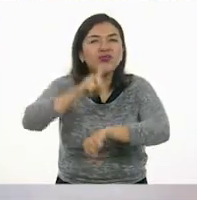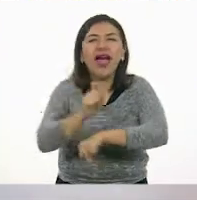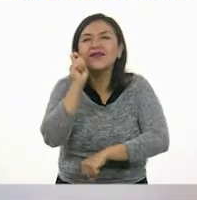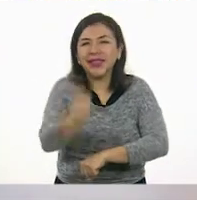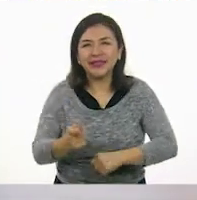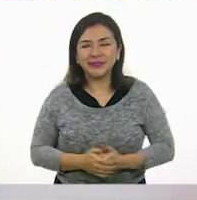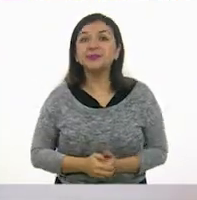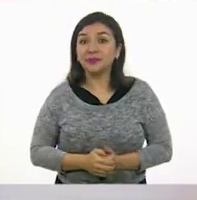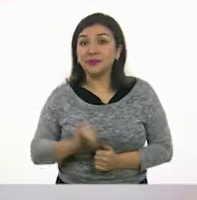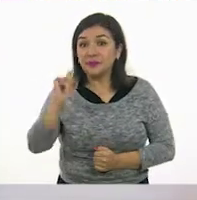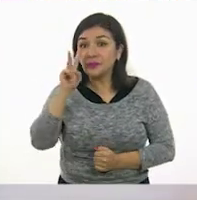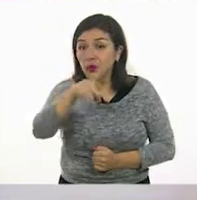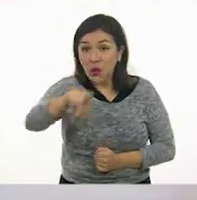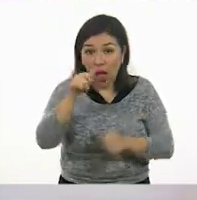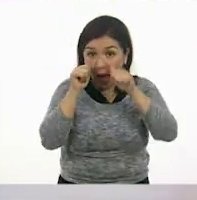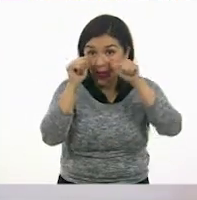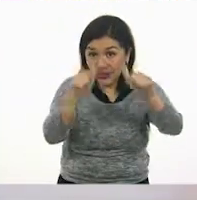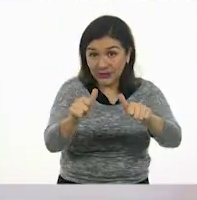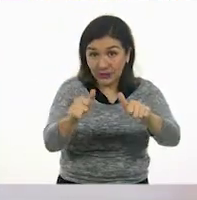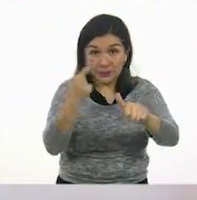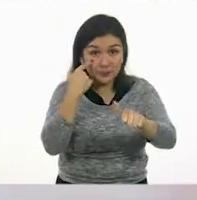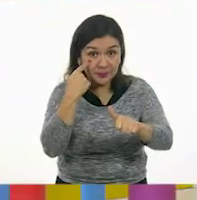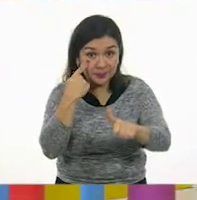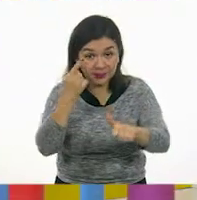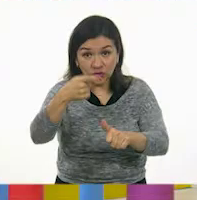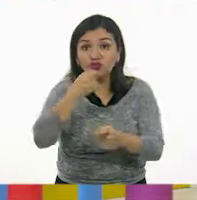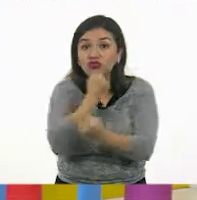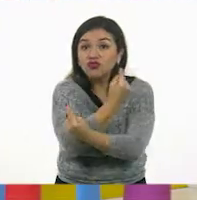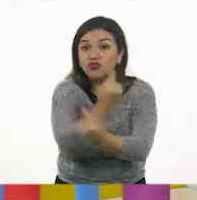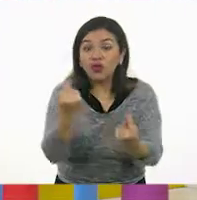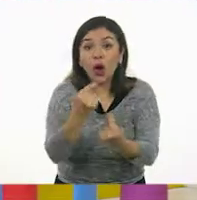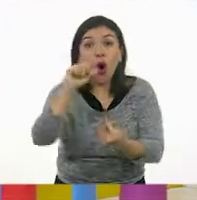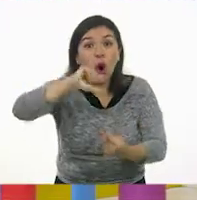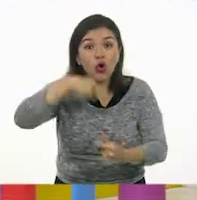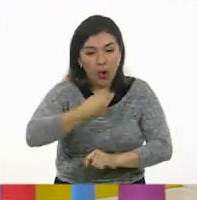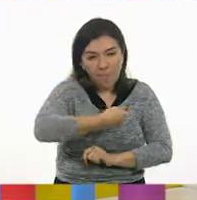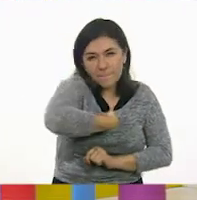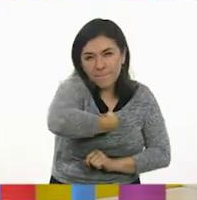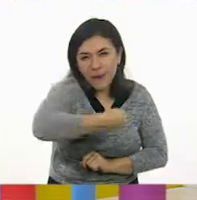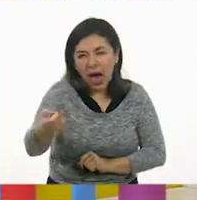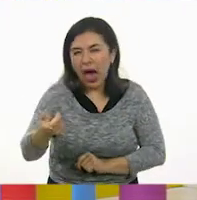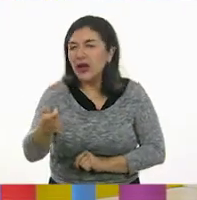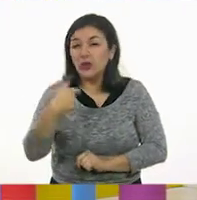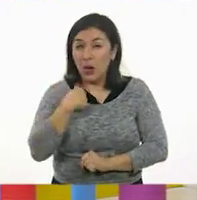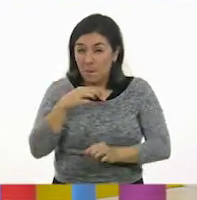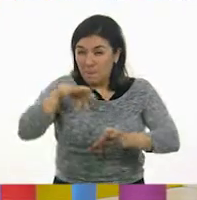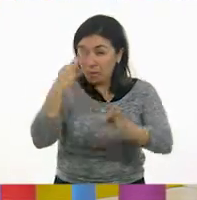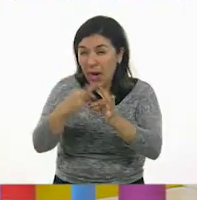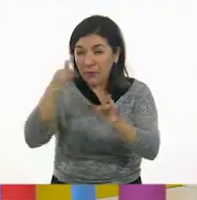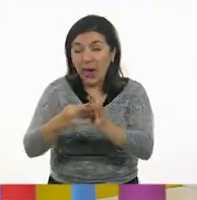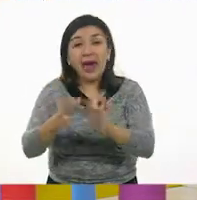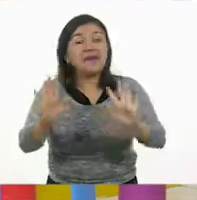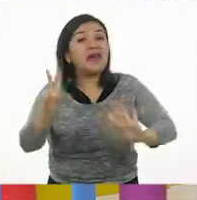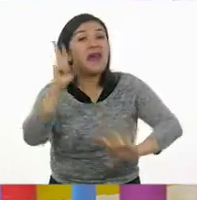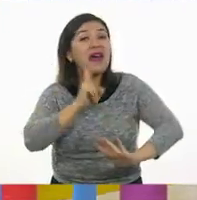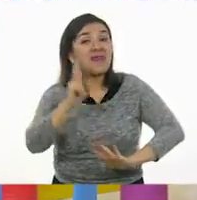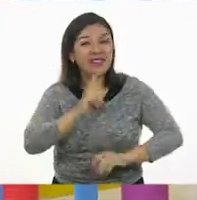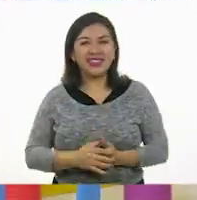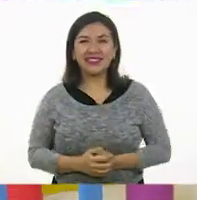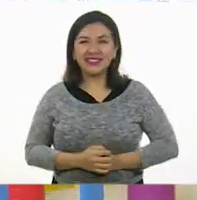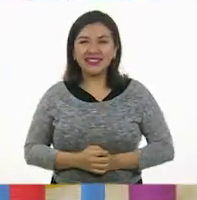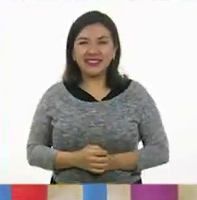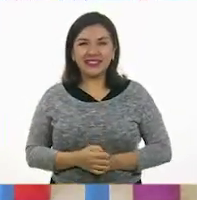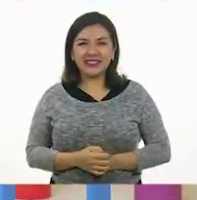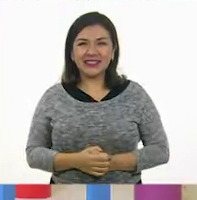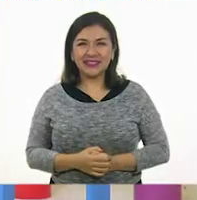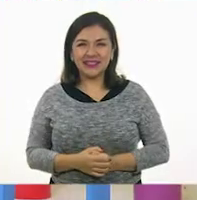Perfecto. Muy bien. Pongan mucha atención, niñas y niños, porque este tiro pocas veces lo podrán ver, seguramente. Así